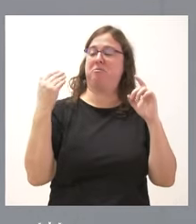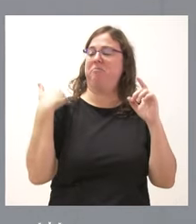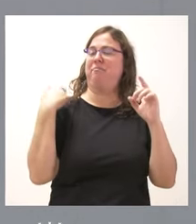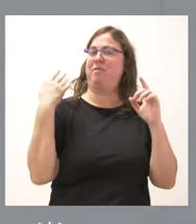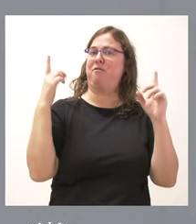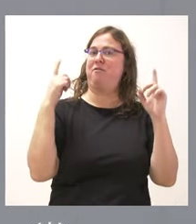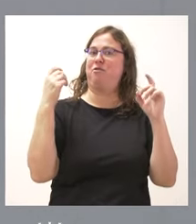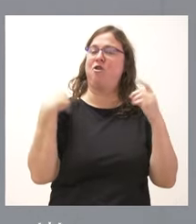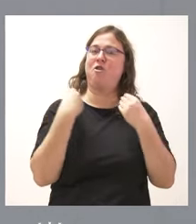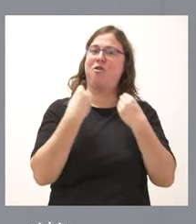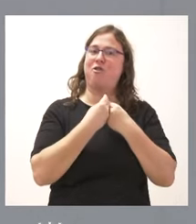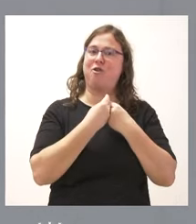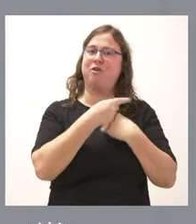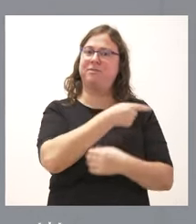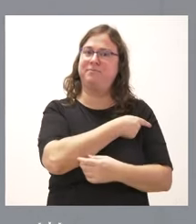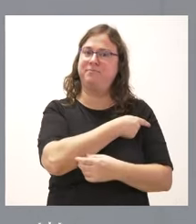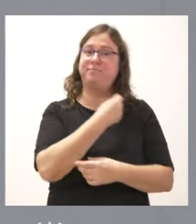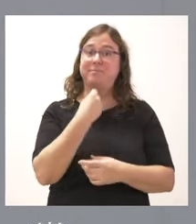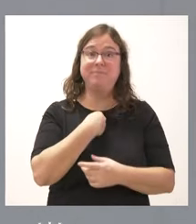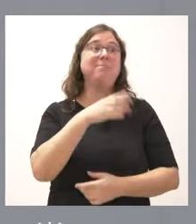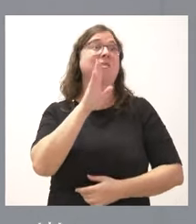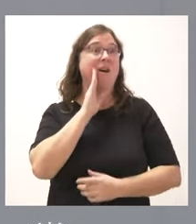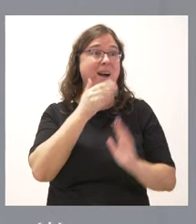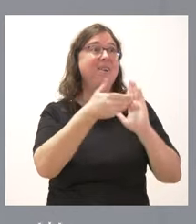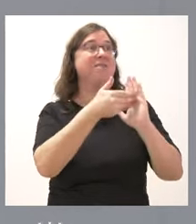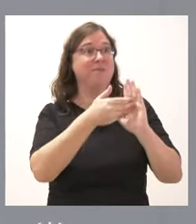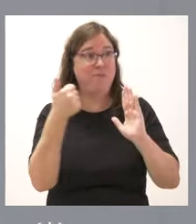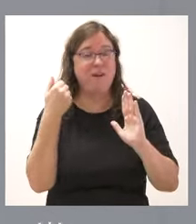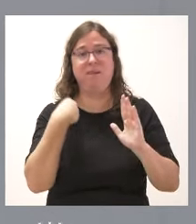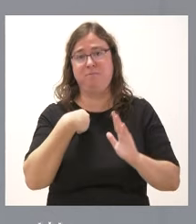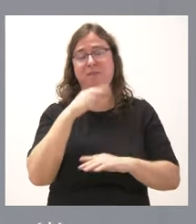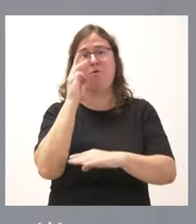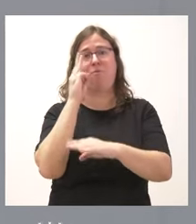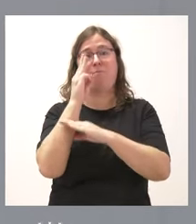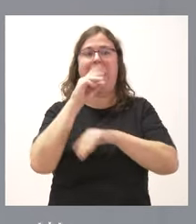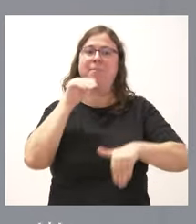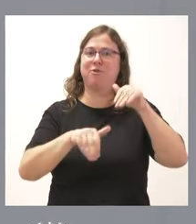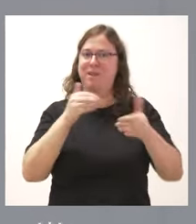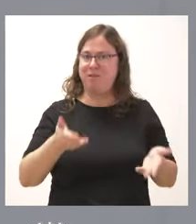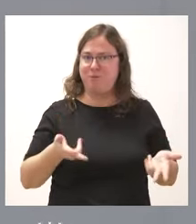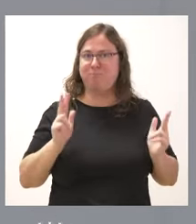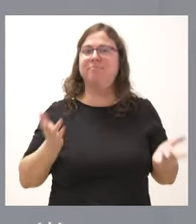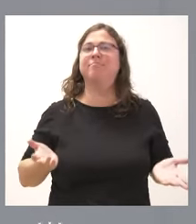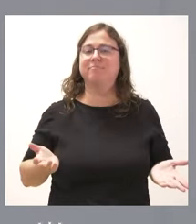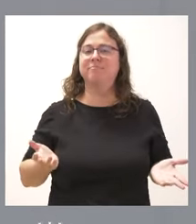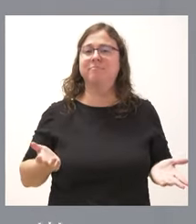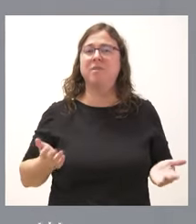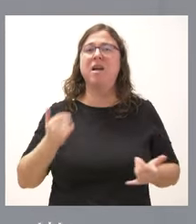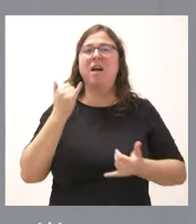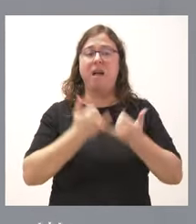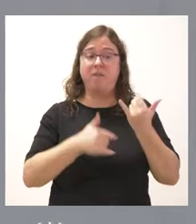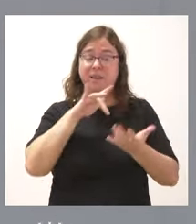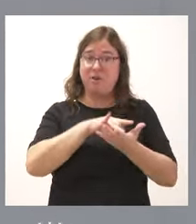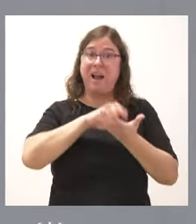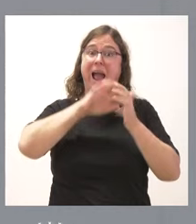en torno a esa y una foto que fue retirada de aquella exposición de un Parlamento democrático. Por tanto, que tengamos en Castilla